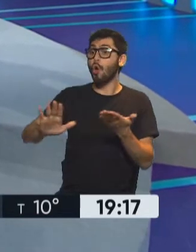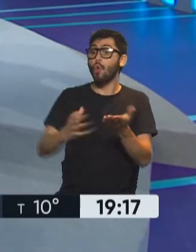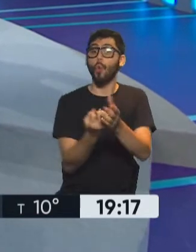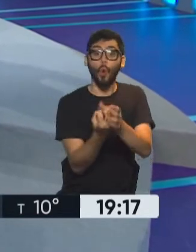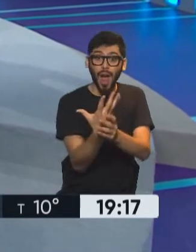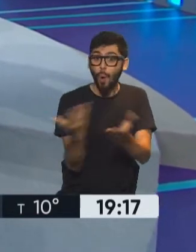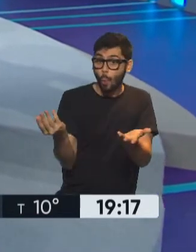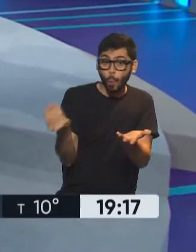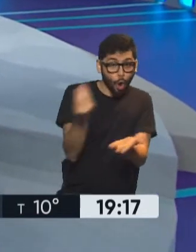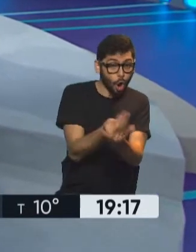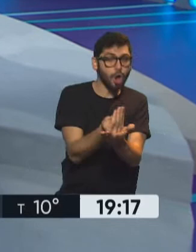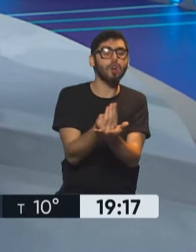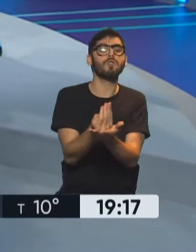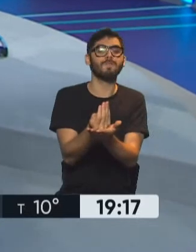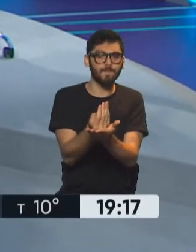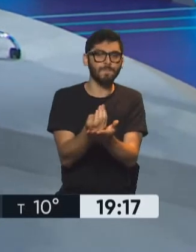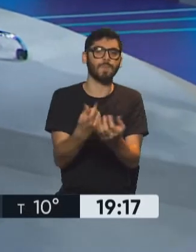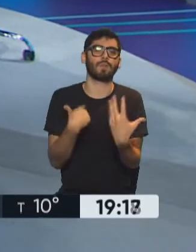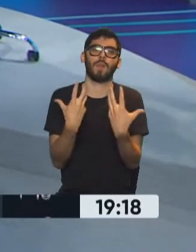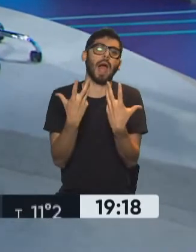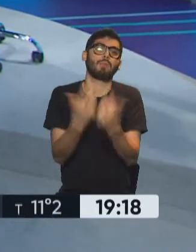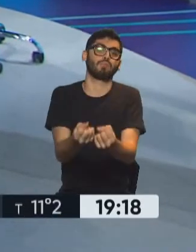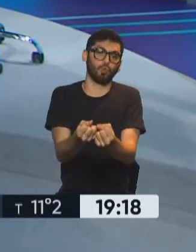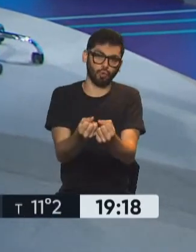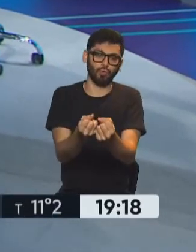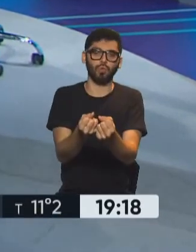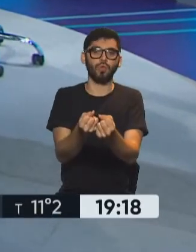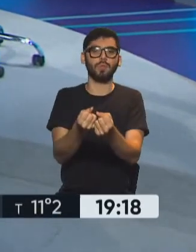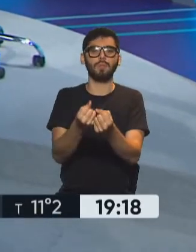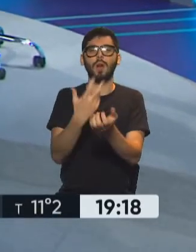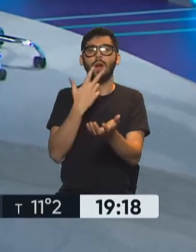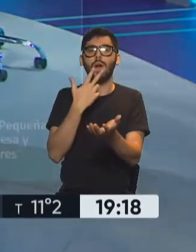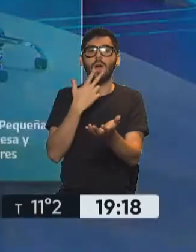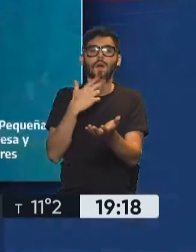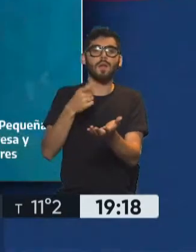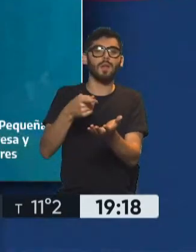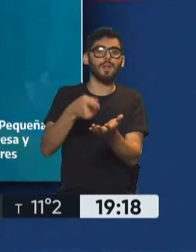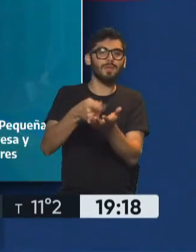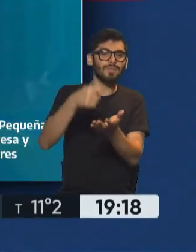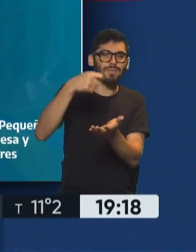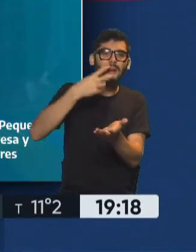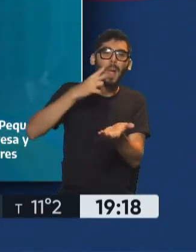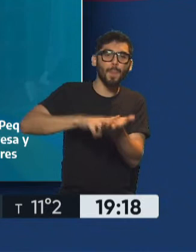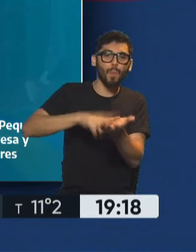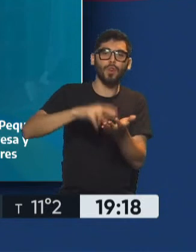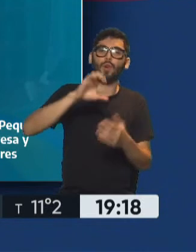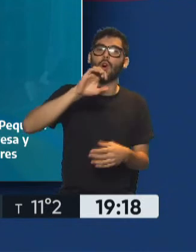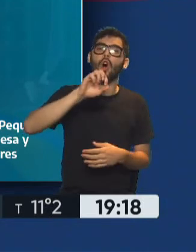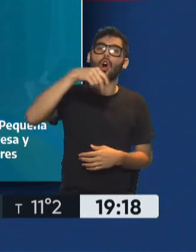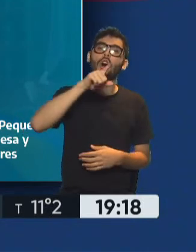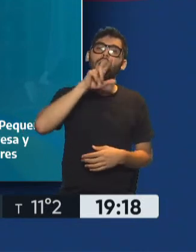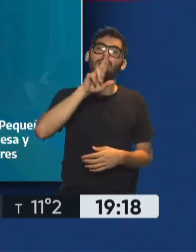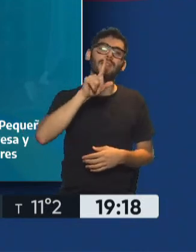genera con un apoyo para el pago, no son los aportes sino son las contribuciones patronales ahí en la